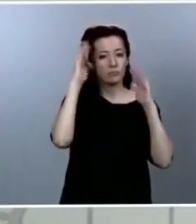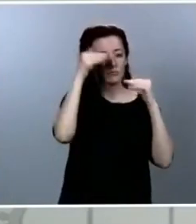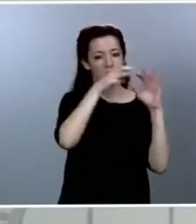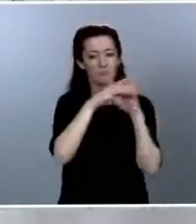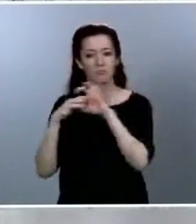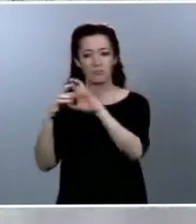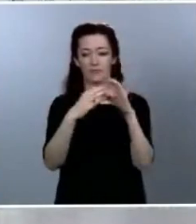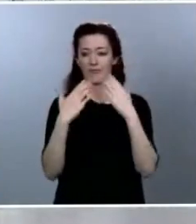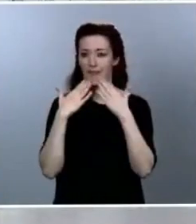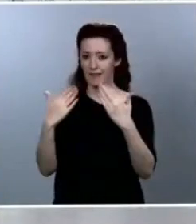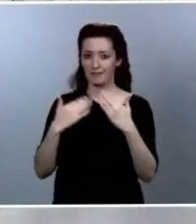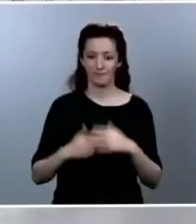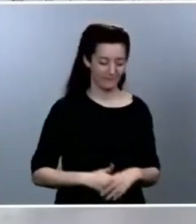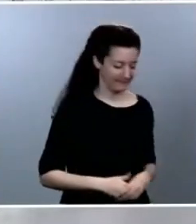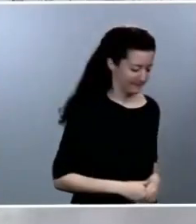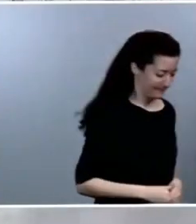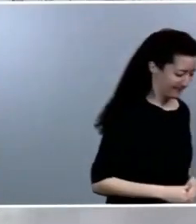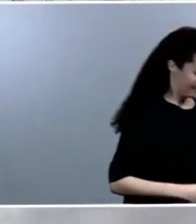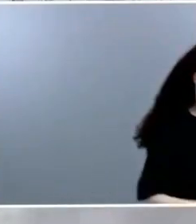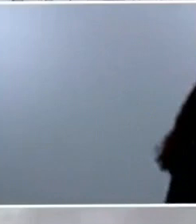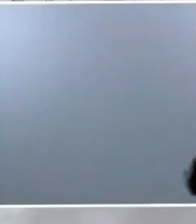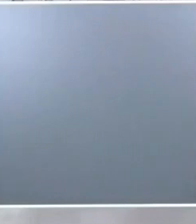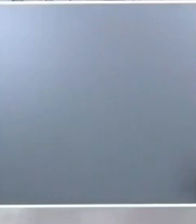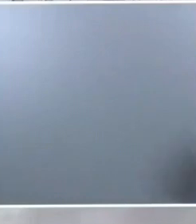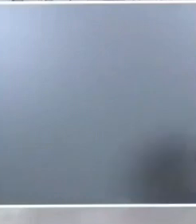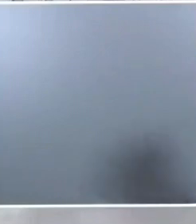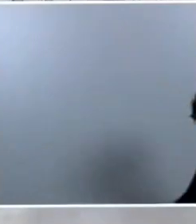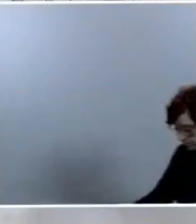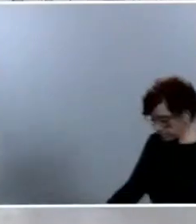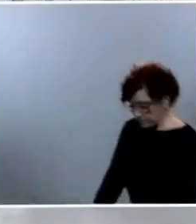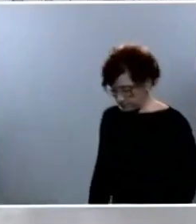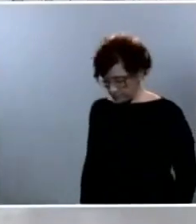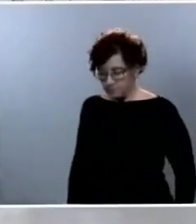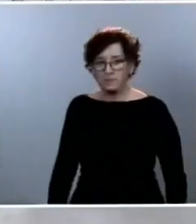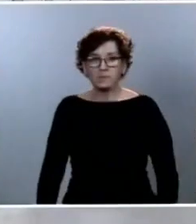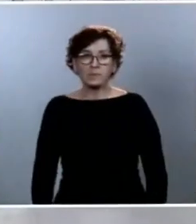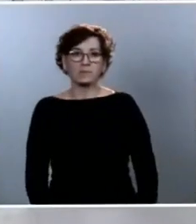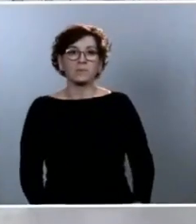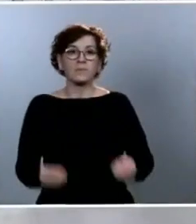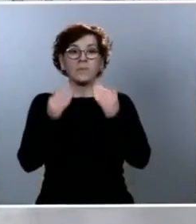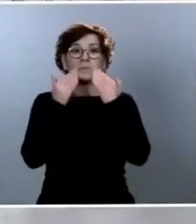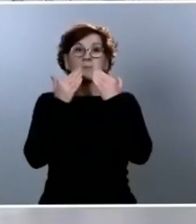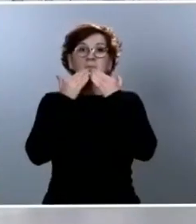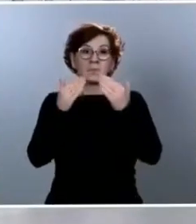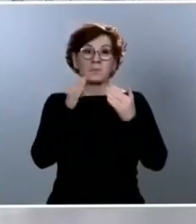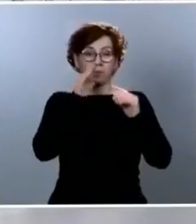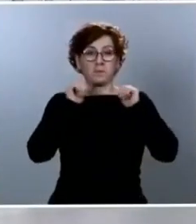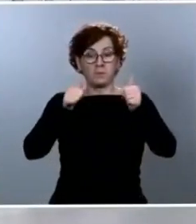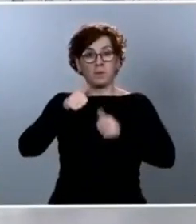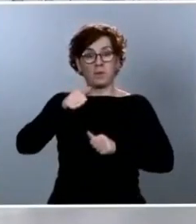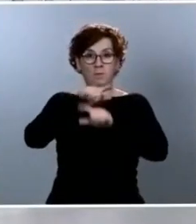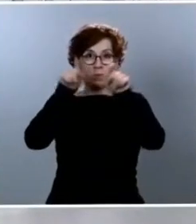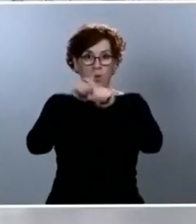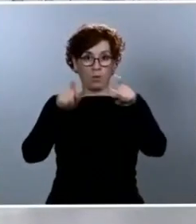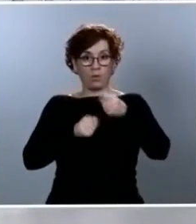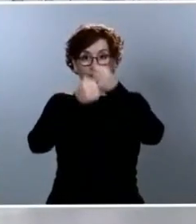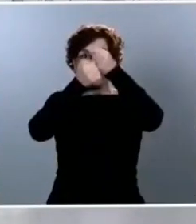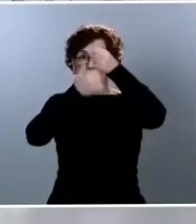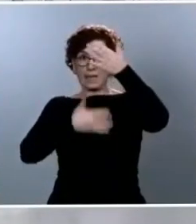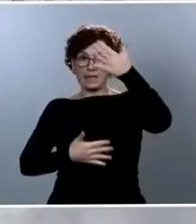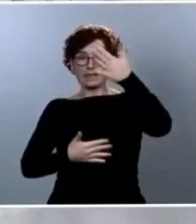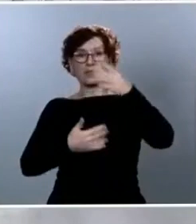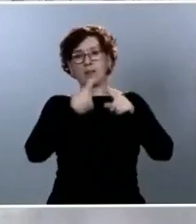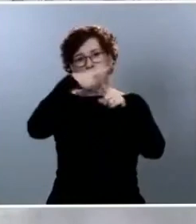Muchas gracias, presidente. Vamos a comenzar con las preguntas de los medios de comunicación en una lista formada por distintos medios,